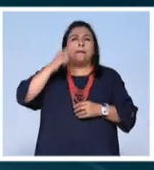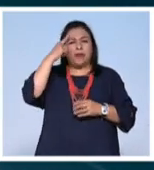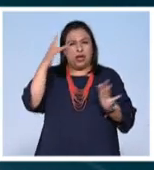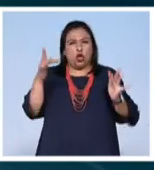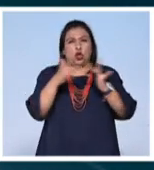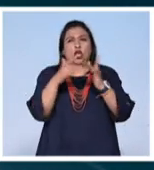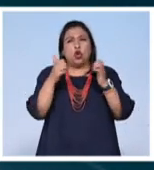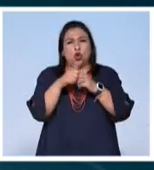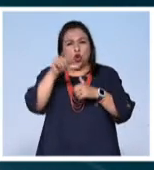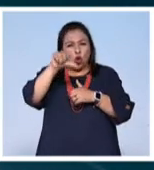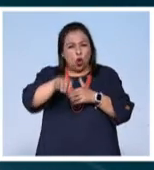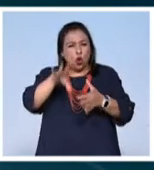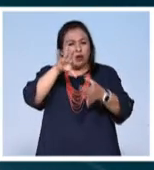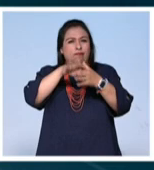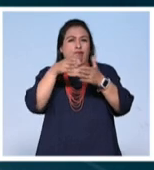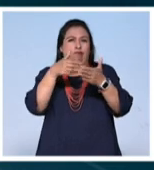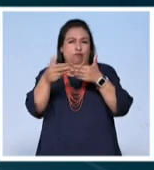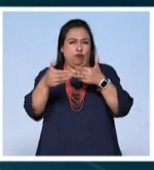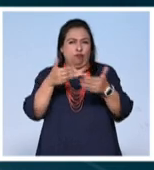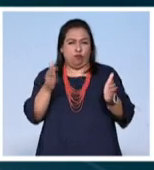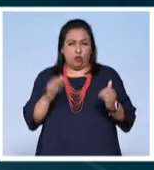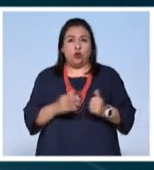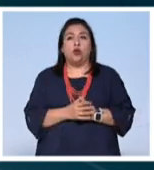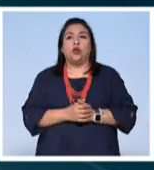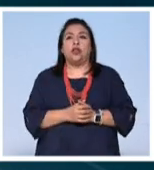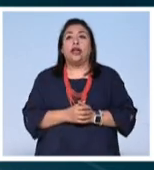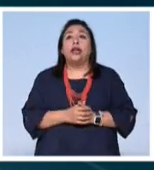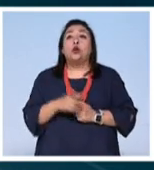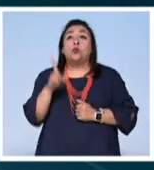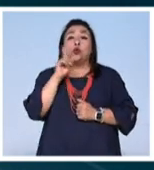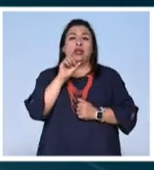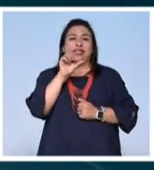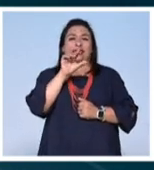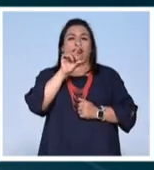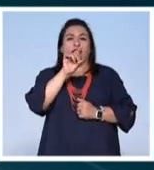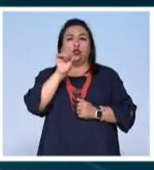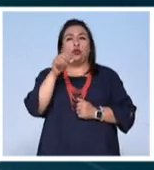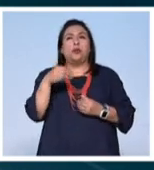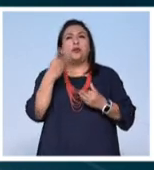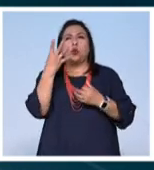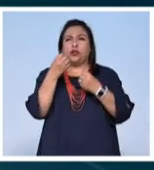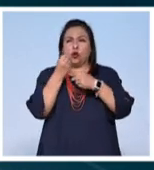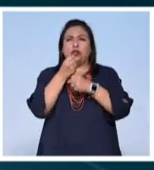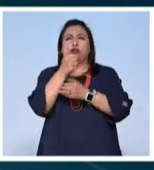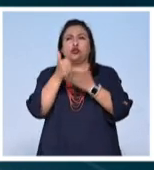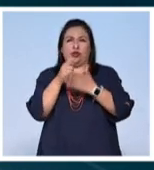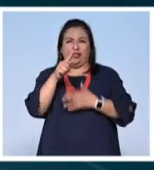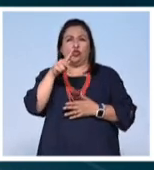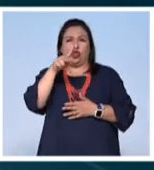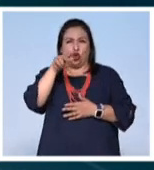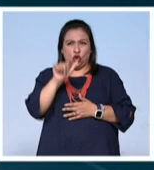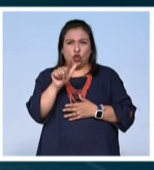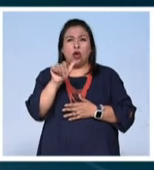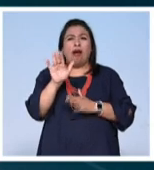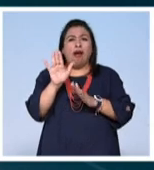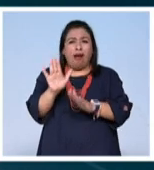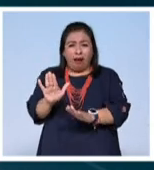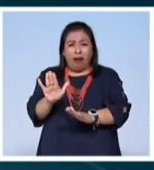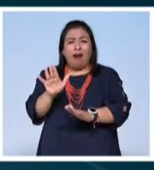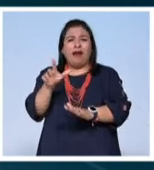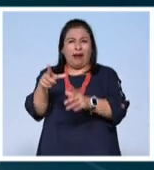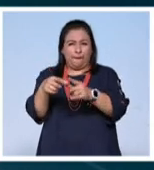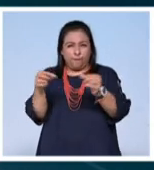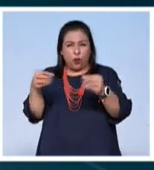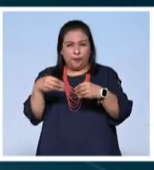conectarlo con los tiempos que vivimos. Sandra Soto vivió durante cuatro años en la ciudad de Tokio y su estancia en el país